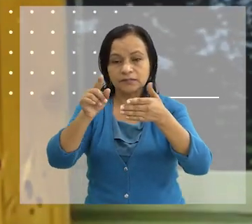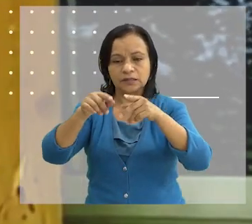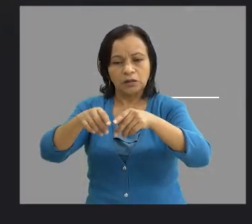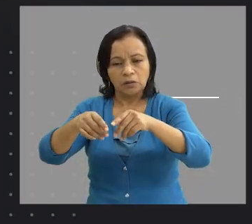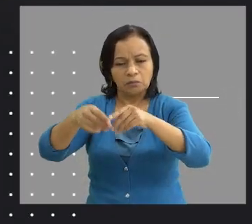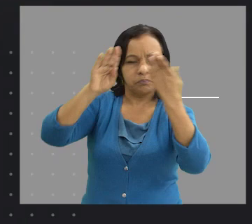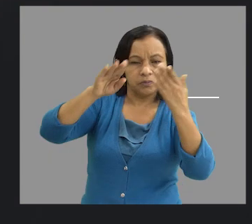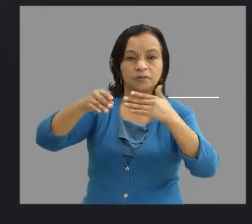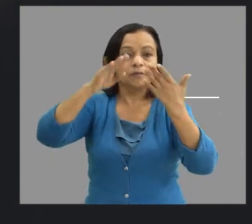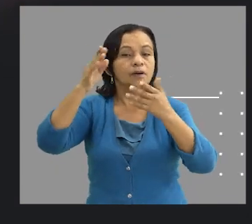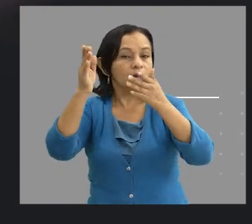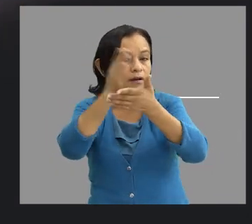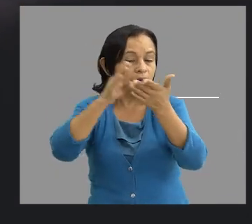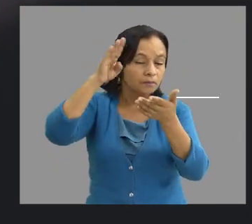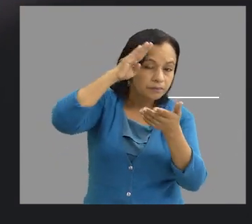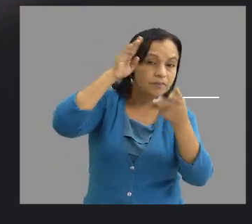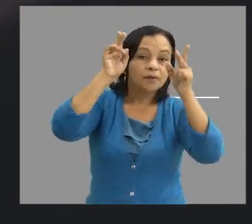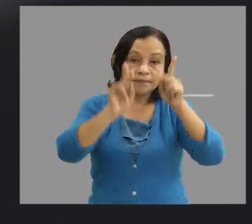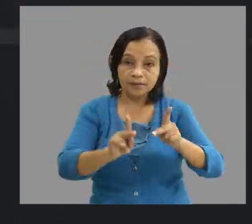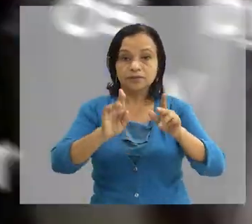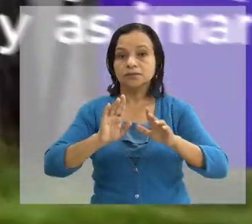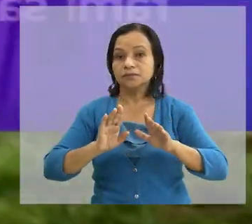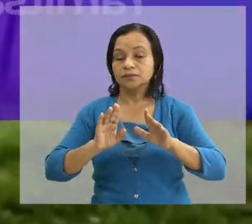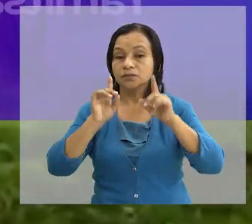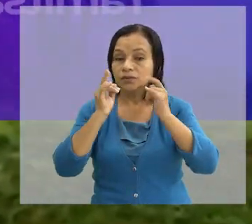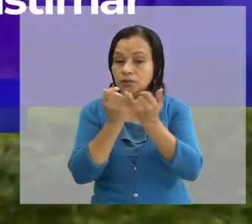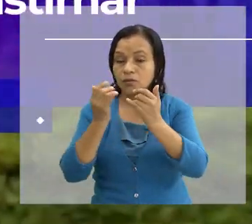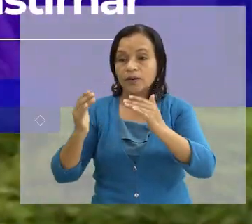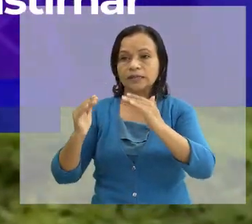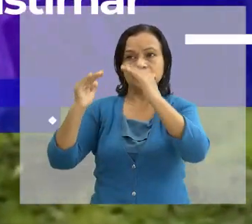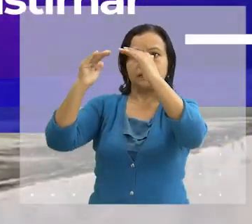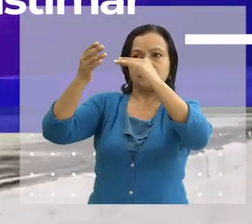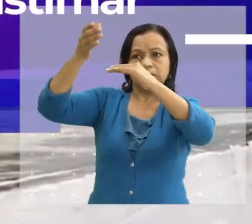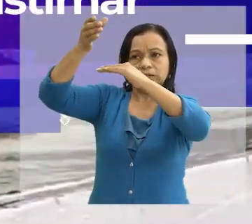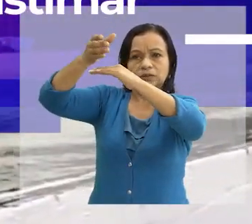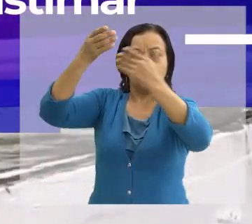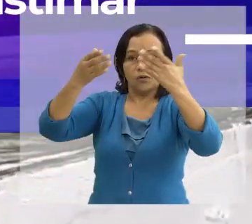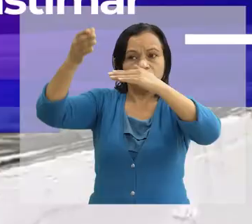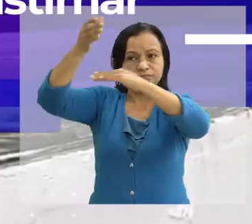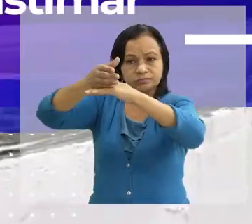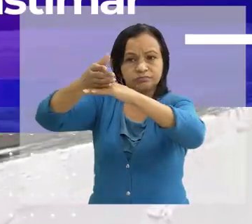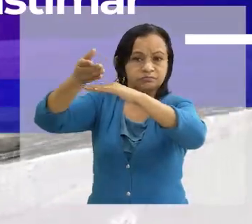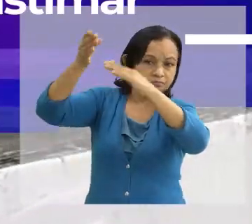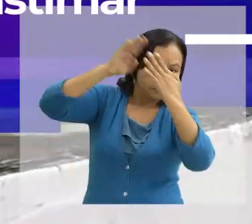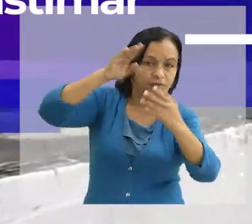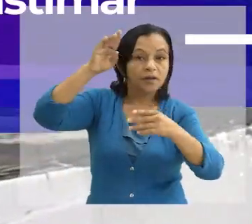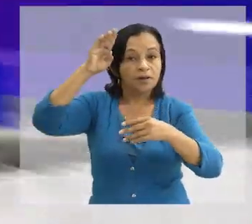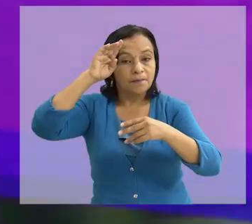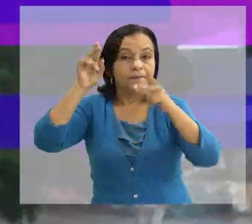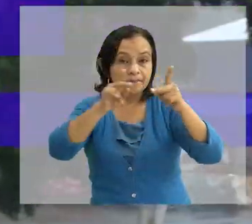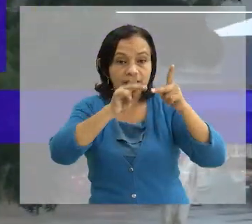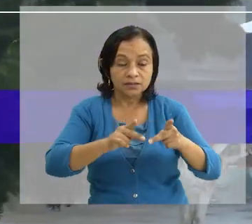éstas se desprendan y puedan ocasionar daños a una persona Fijemos o retiremos de lugares altos objetos que puedan caer y lastimar a las